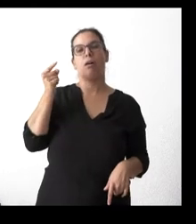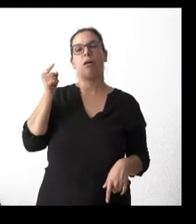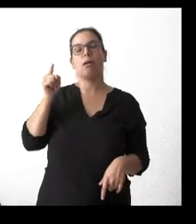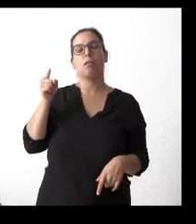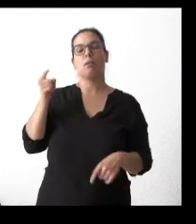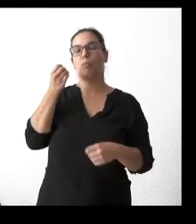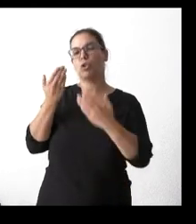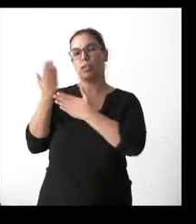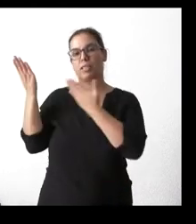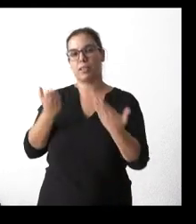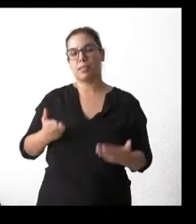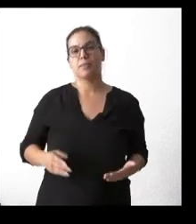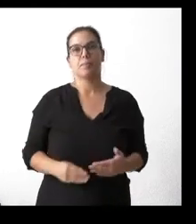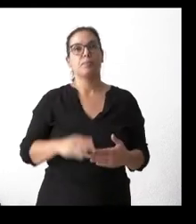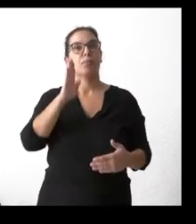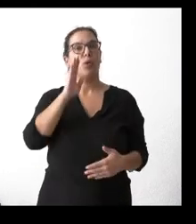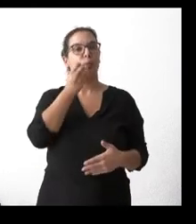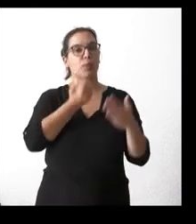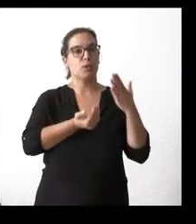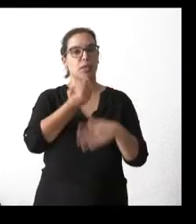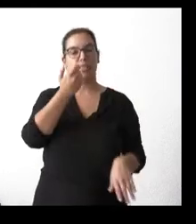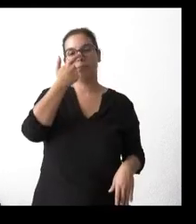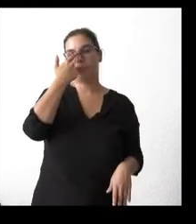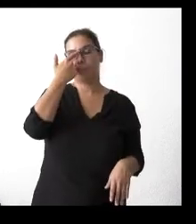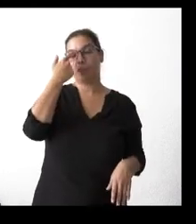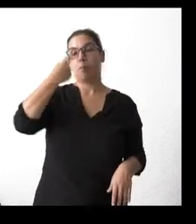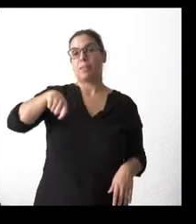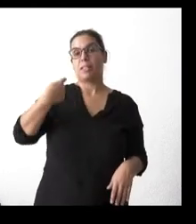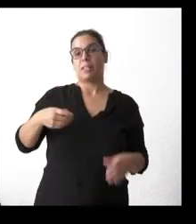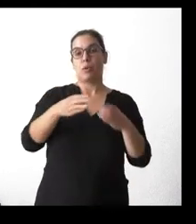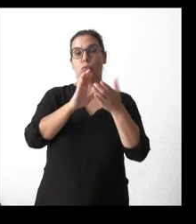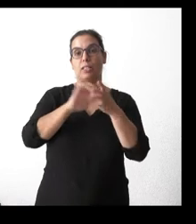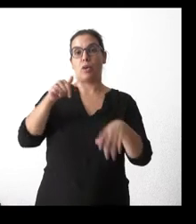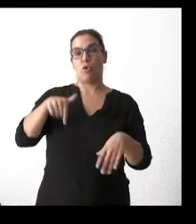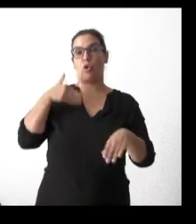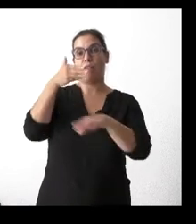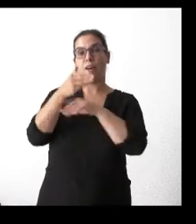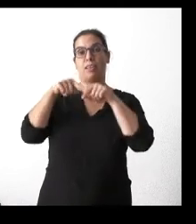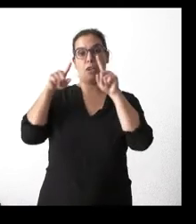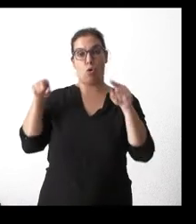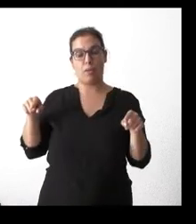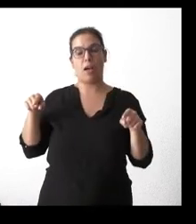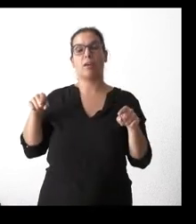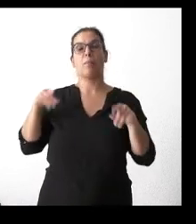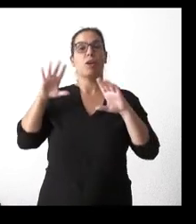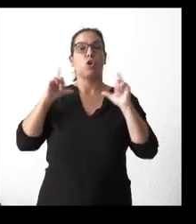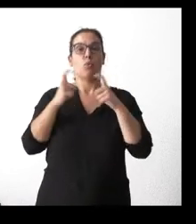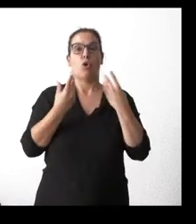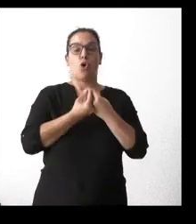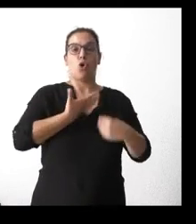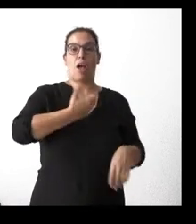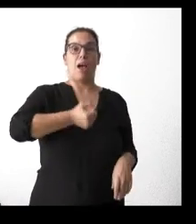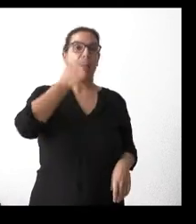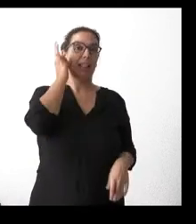Gracias. Hola, muy buenos días. El presidente de la Junta ha estado hoy en Segovia, pero sigue sin reunirse con la alcaldesa de